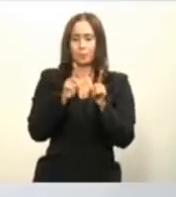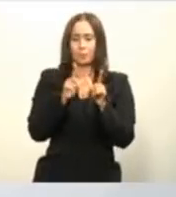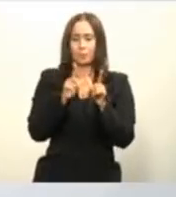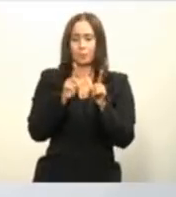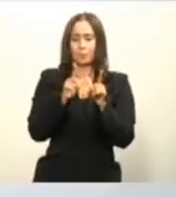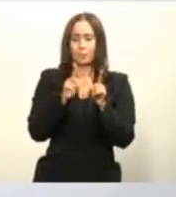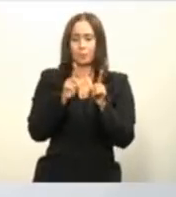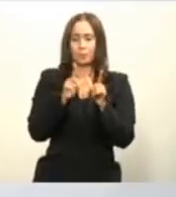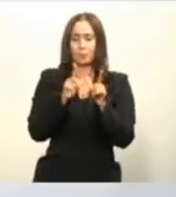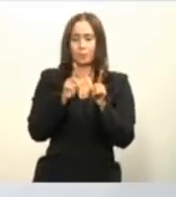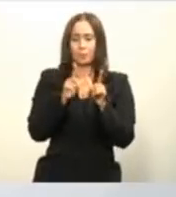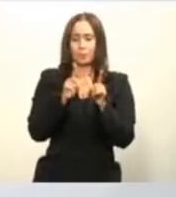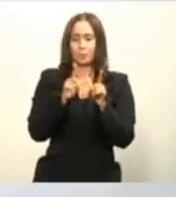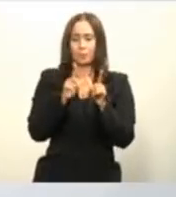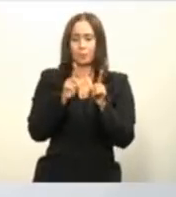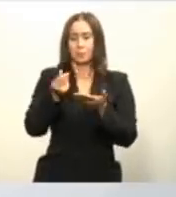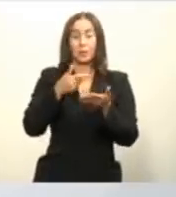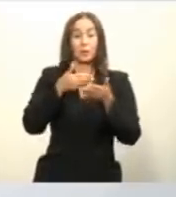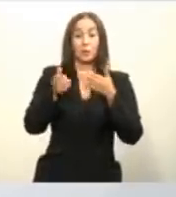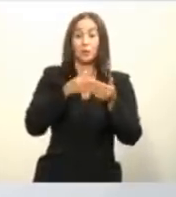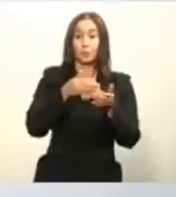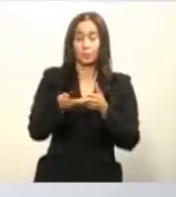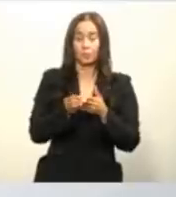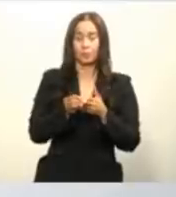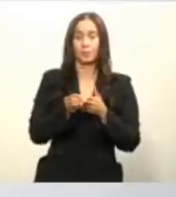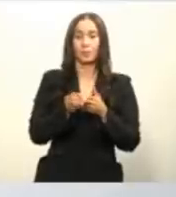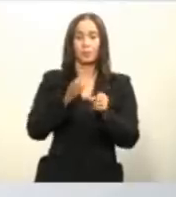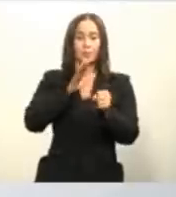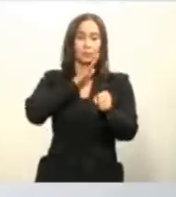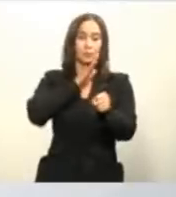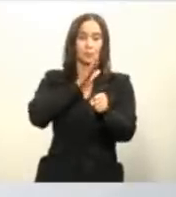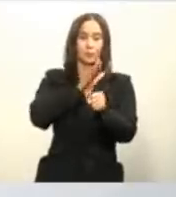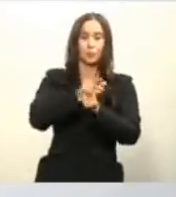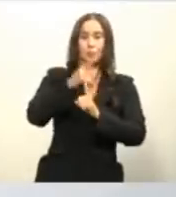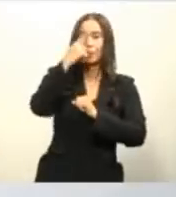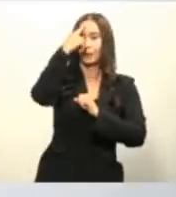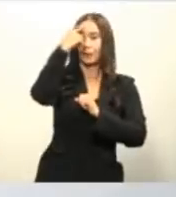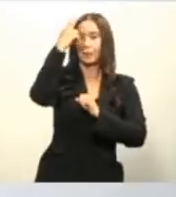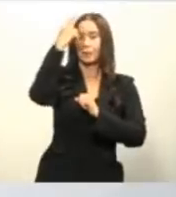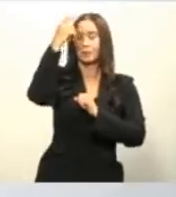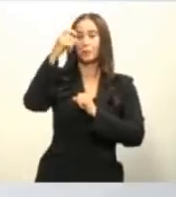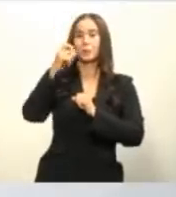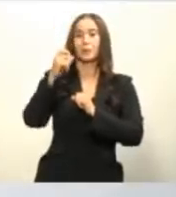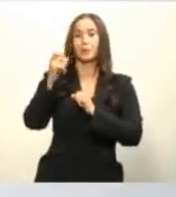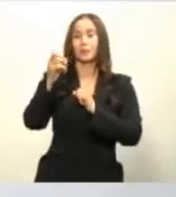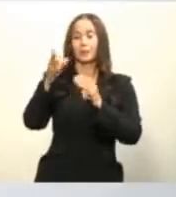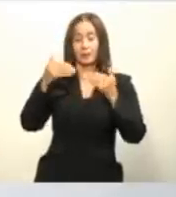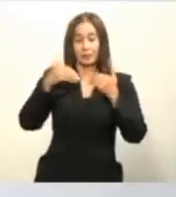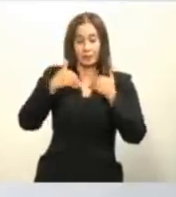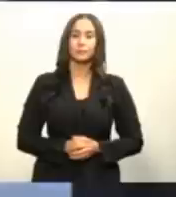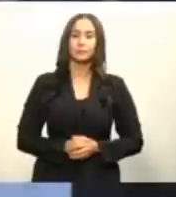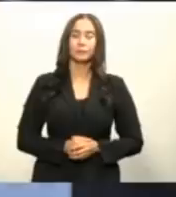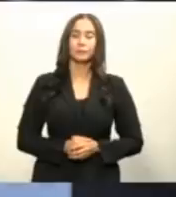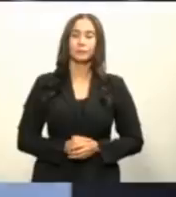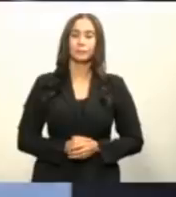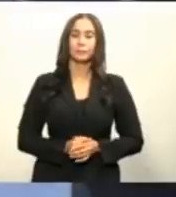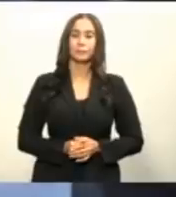en donde reside pudiendo así cumplir el sueño de tener su derecho su techo propio en familia feliz